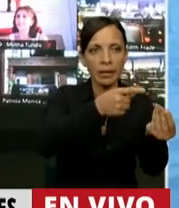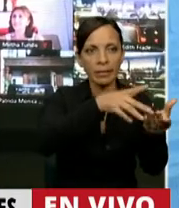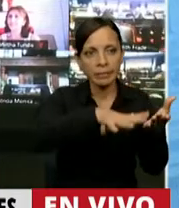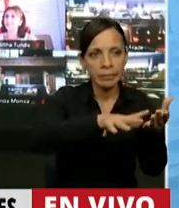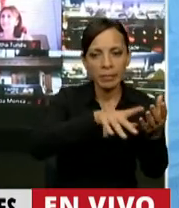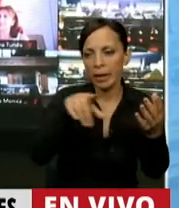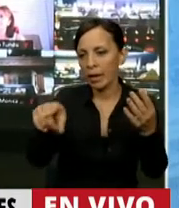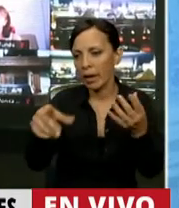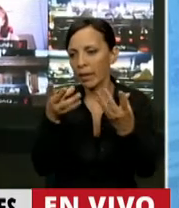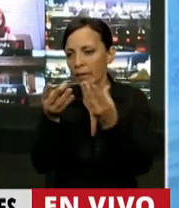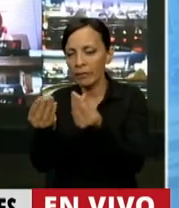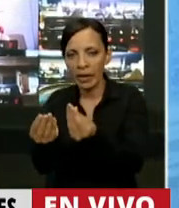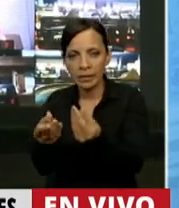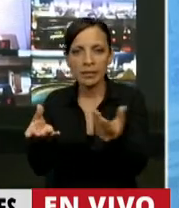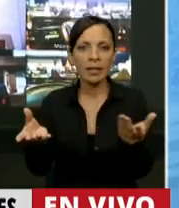de tal otra,